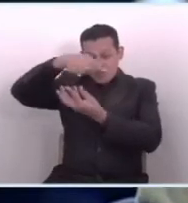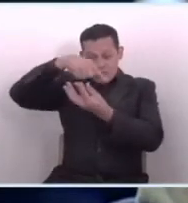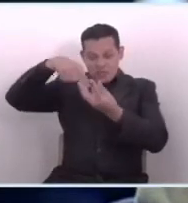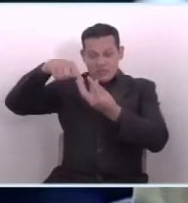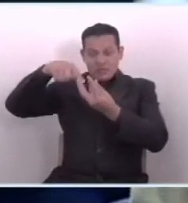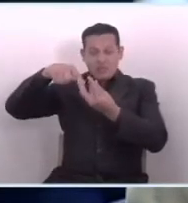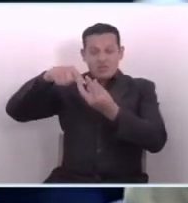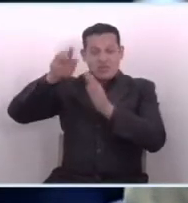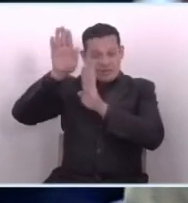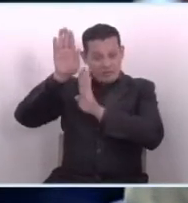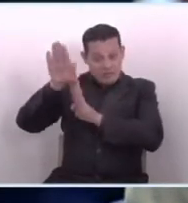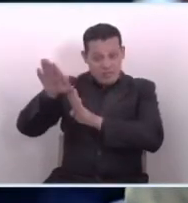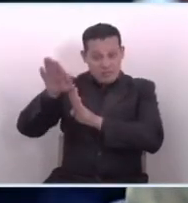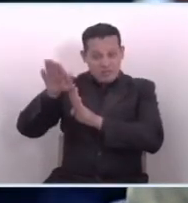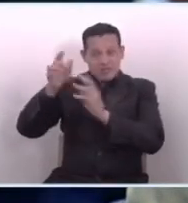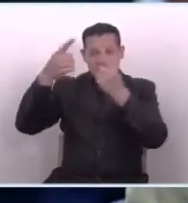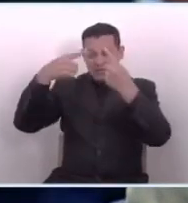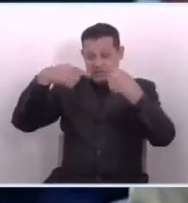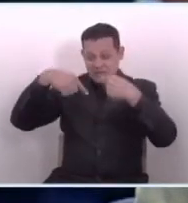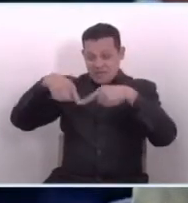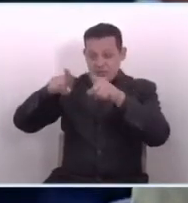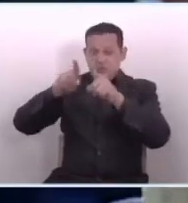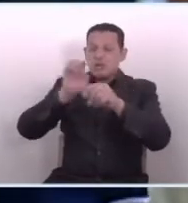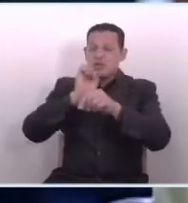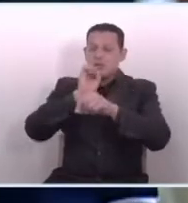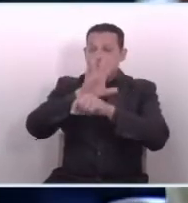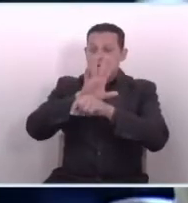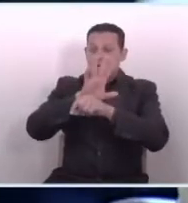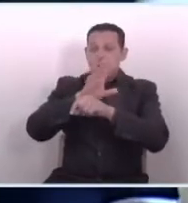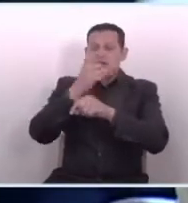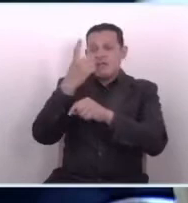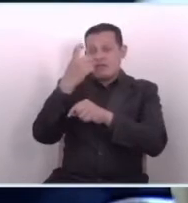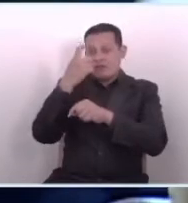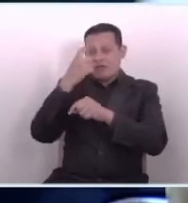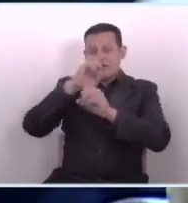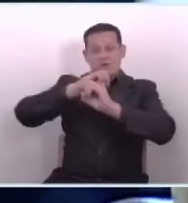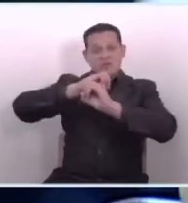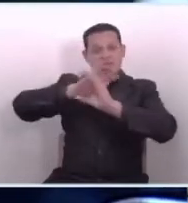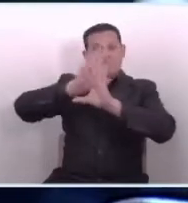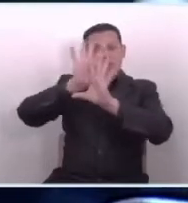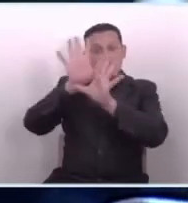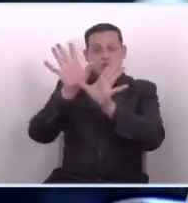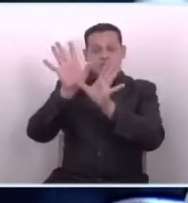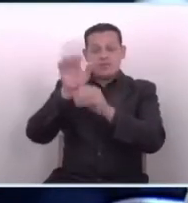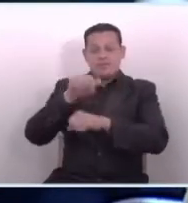con todo respeto, lo vamos a seguir insistiendo, es la falta de transparencia.